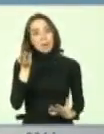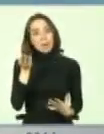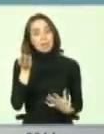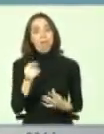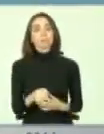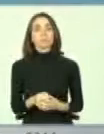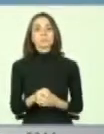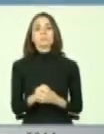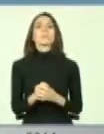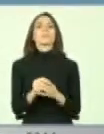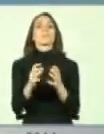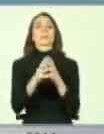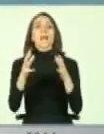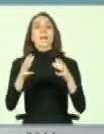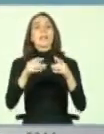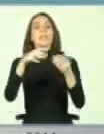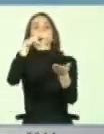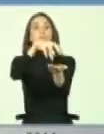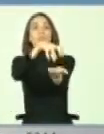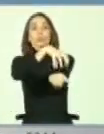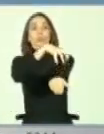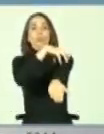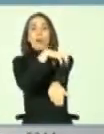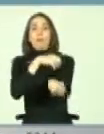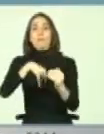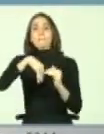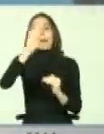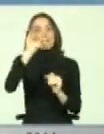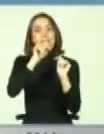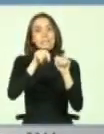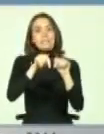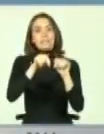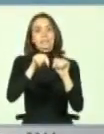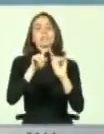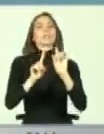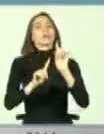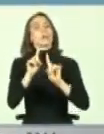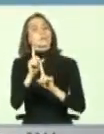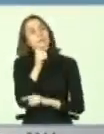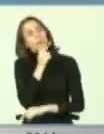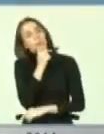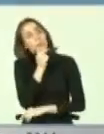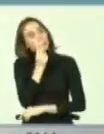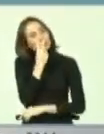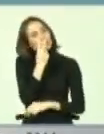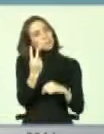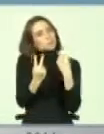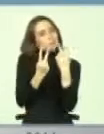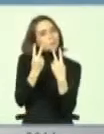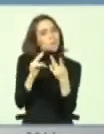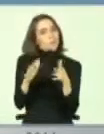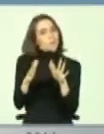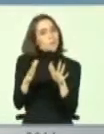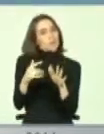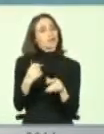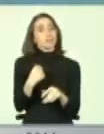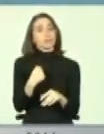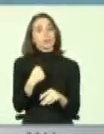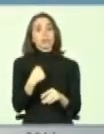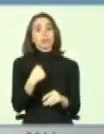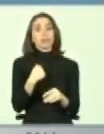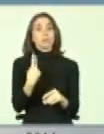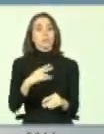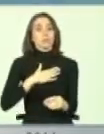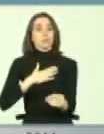concentrada en las grandes burbes. Y también ahí donde uno tiene algunas dudas, porque es bien probable, yo lo hice incluso en mi